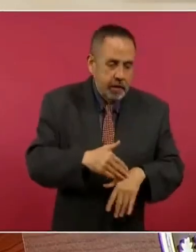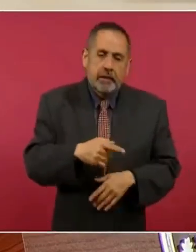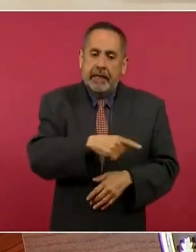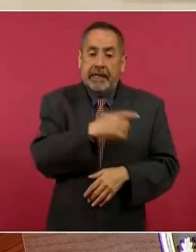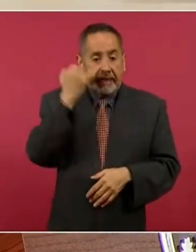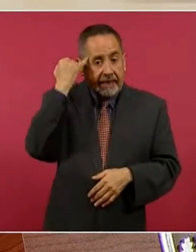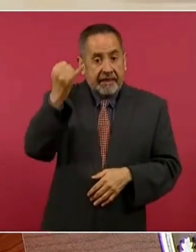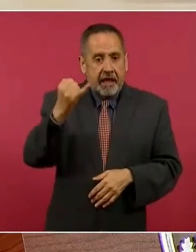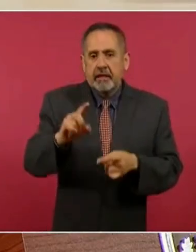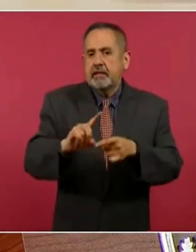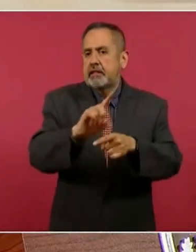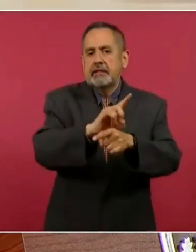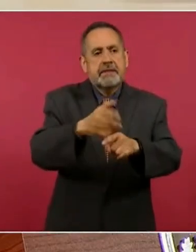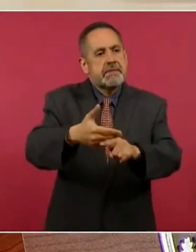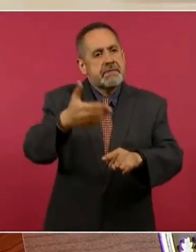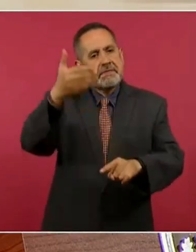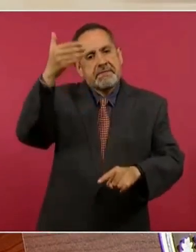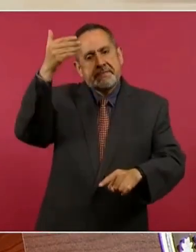siglos